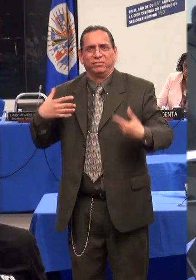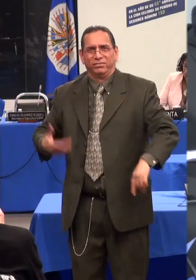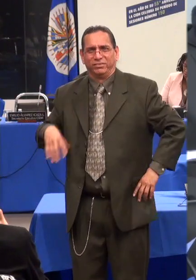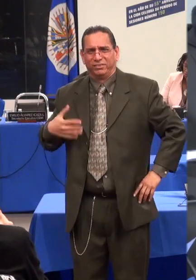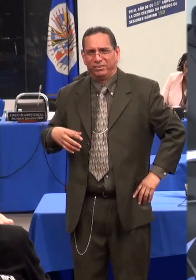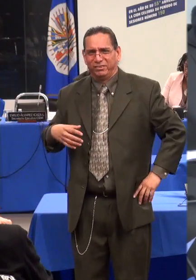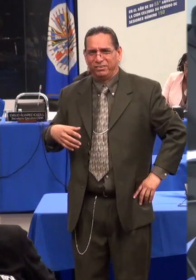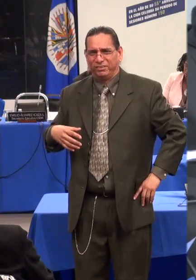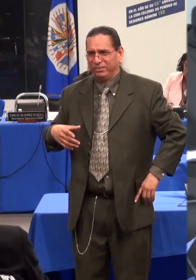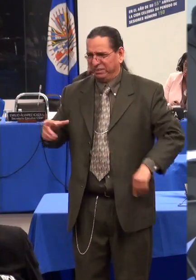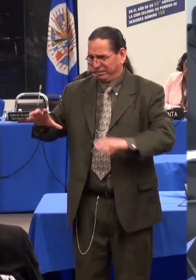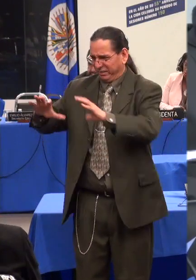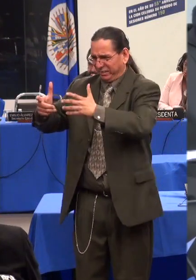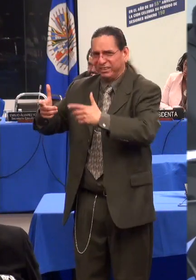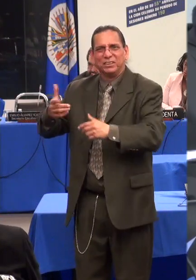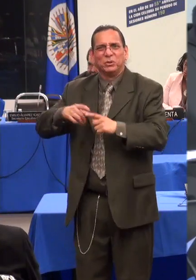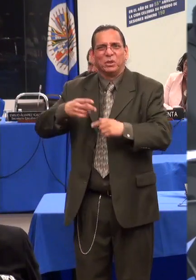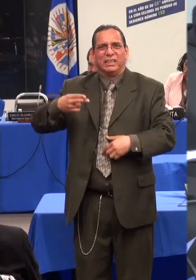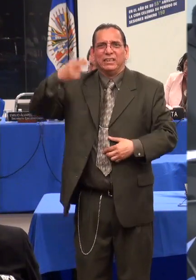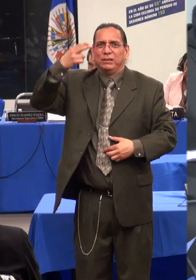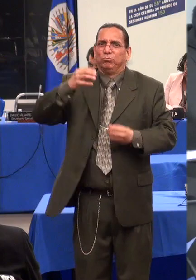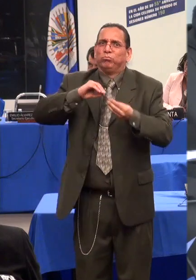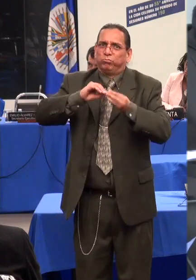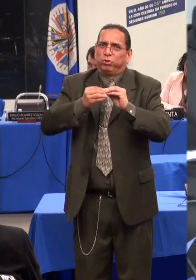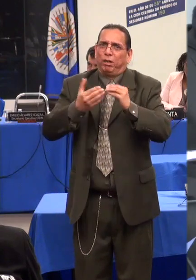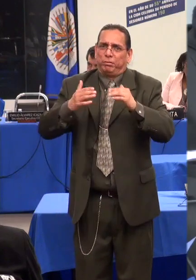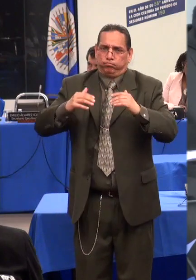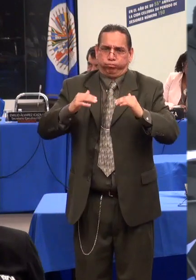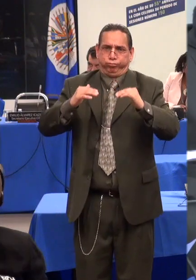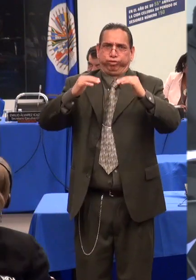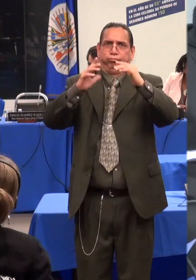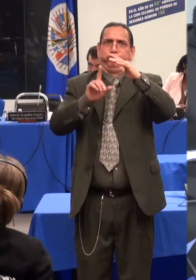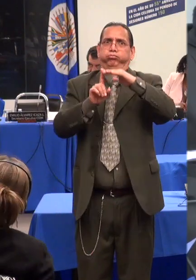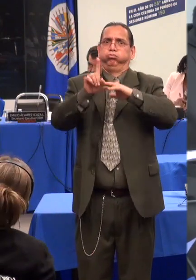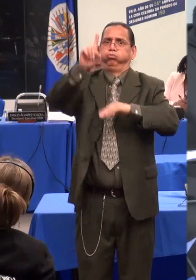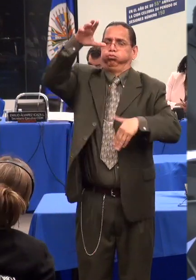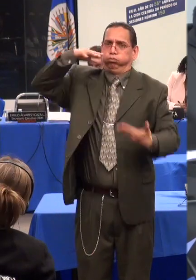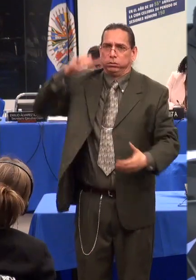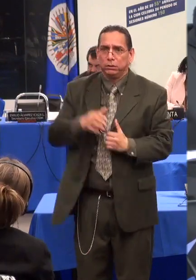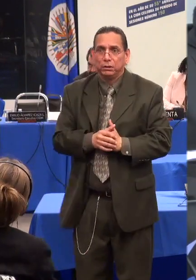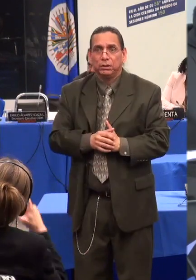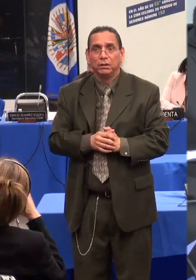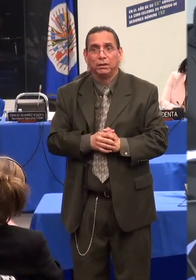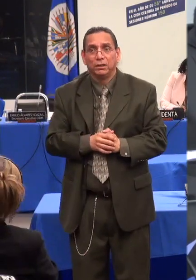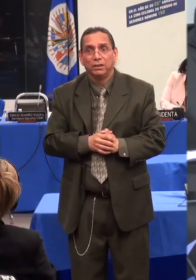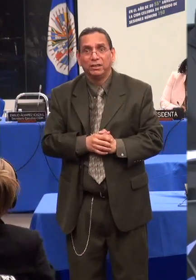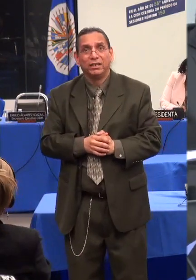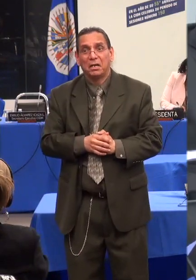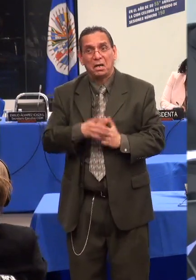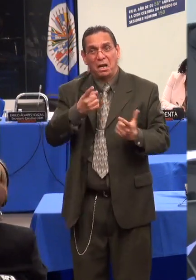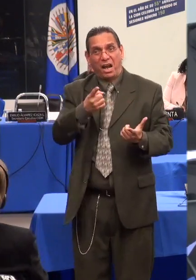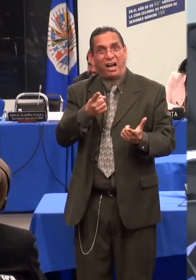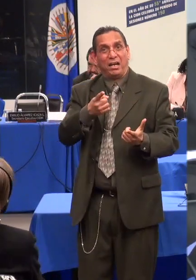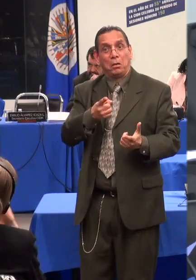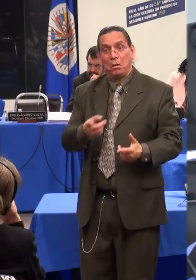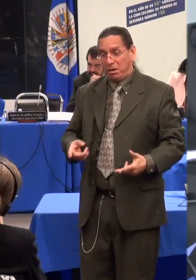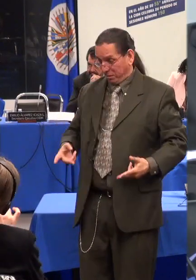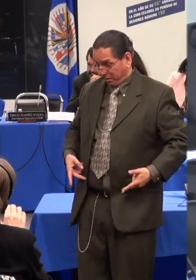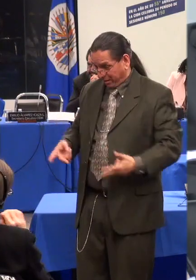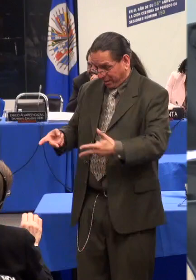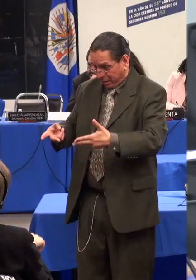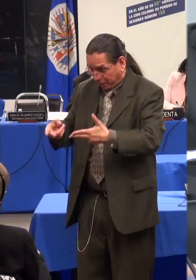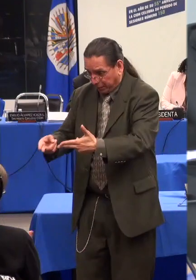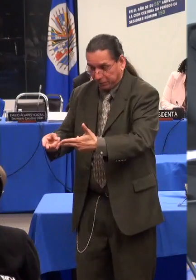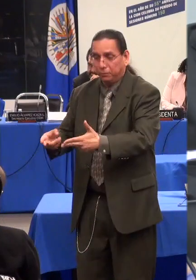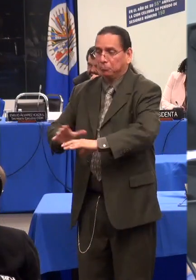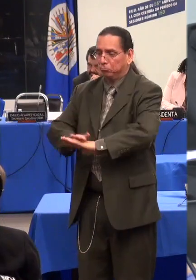víctimas. Esto es una medida eugenésica que viola la prohibición de la tortura y claros estándares internacionales